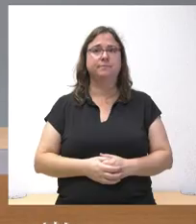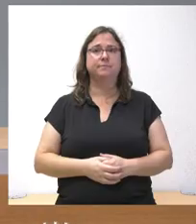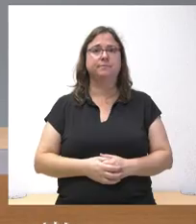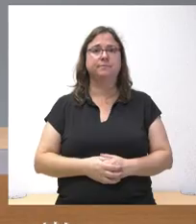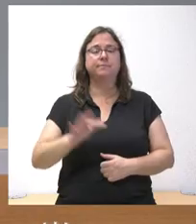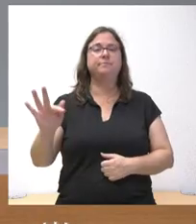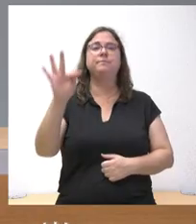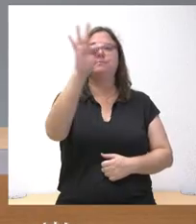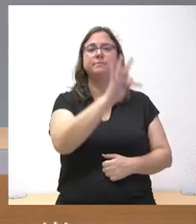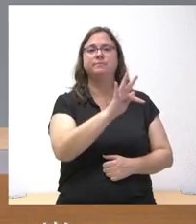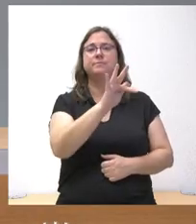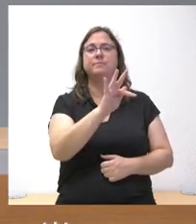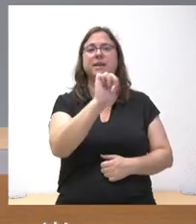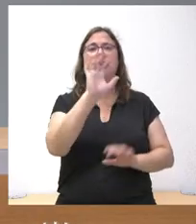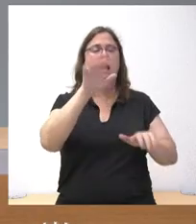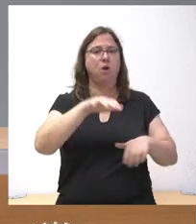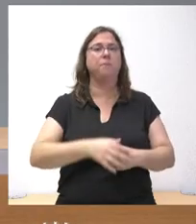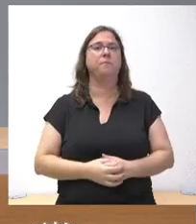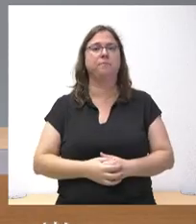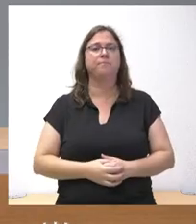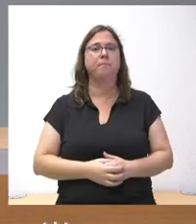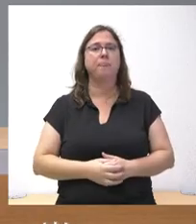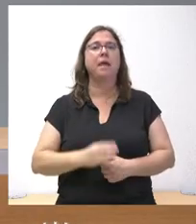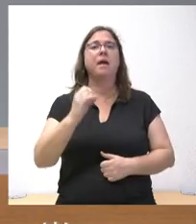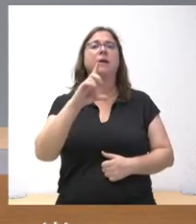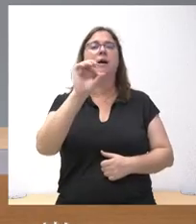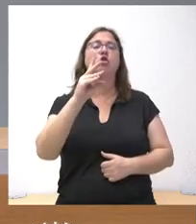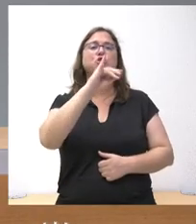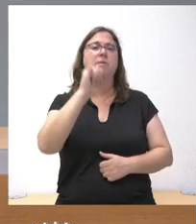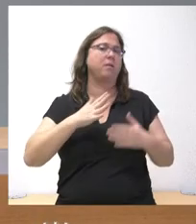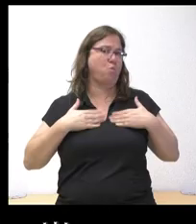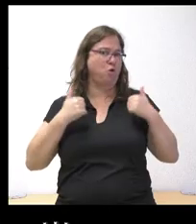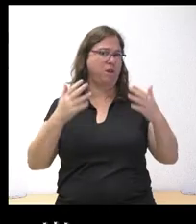Continuamos ahora con Ileón. Carlos Domínguez, cuando quieras, adelante.